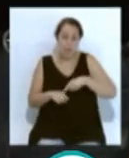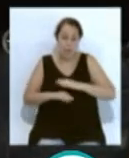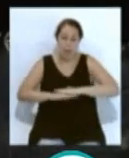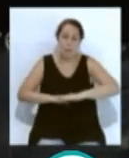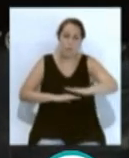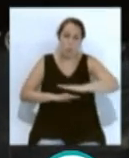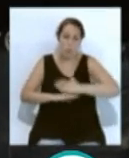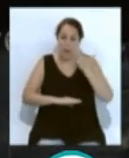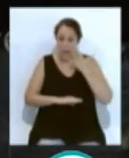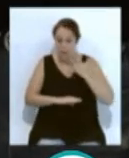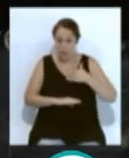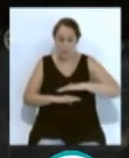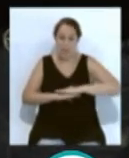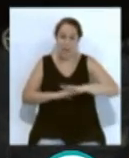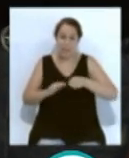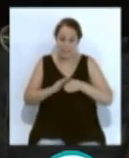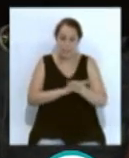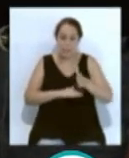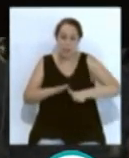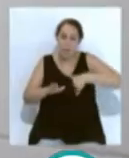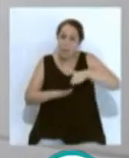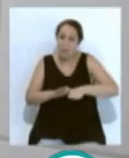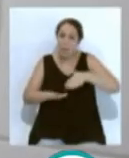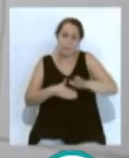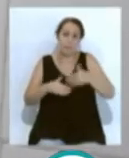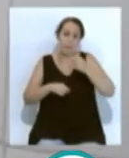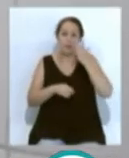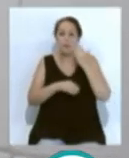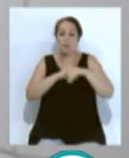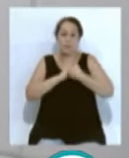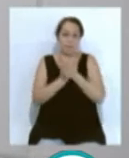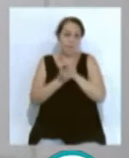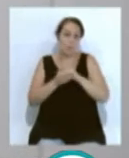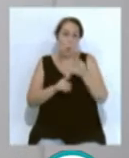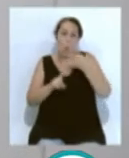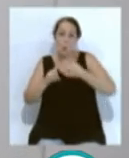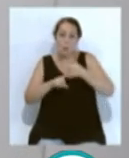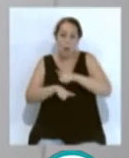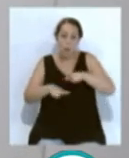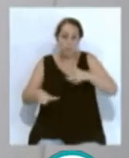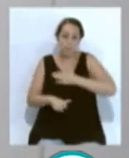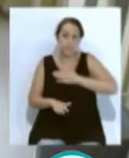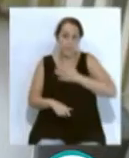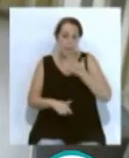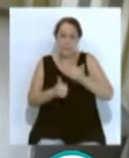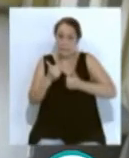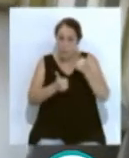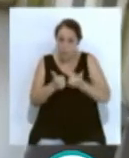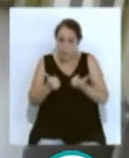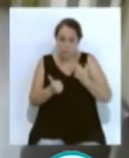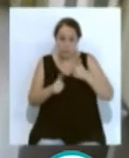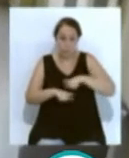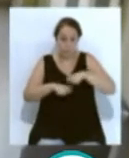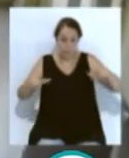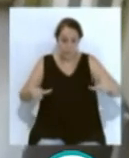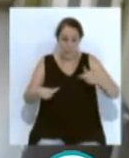desinfectantes que hemos colocado a la entrada, se están limpiando con los gel hidroalcohólicos, están tomando posesión de su aula, hacen el examen, se marca el pupitre